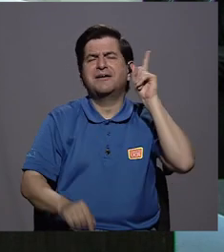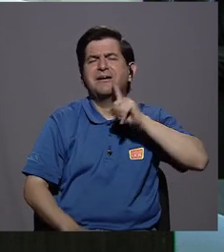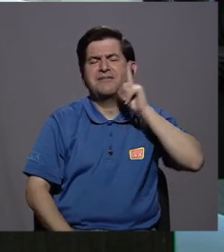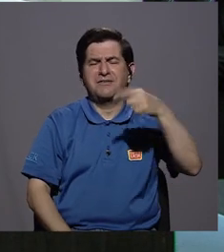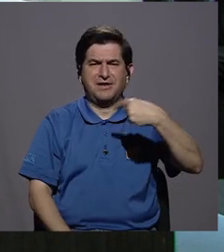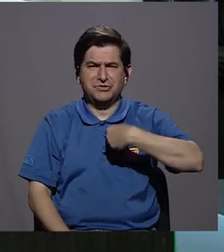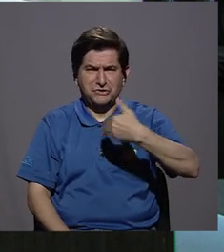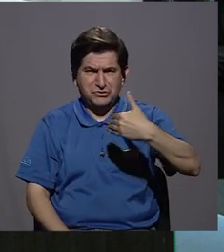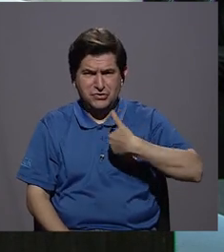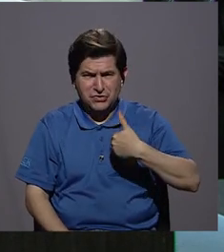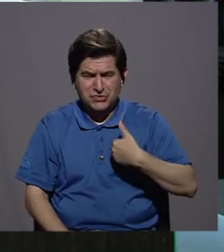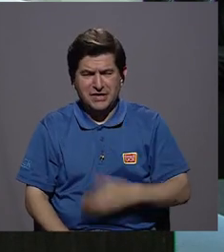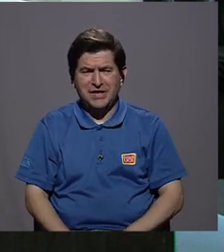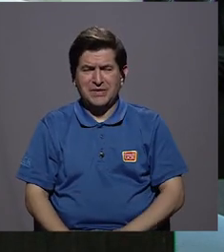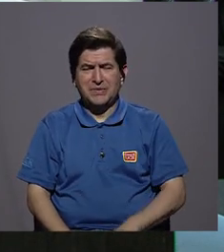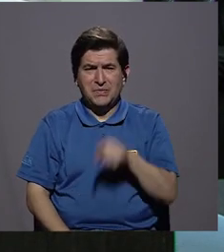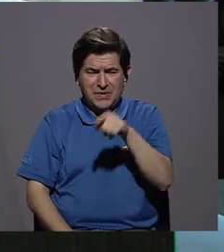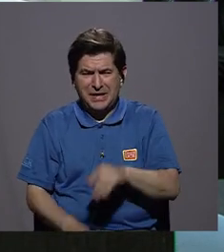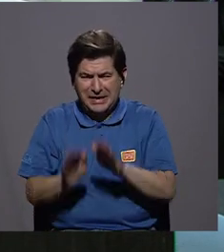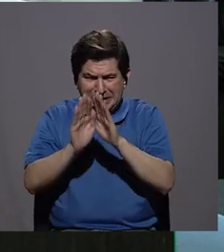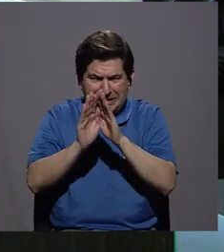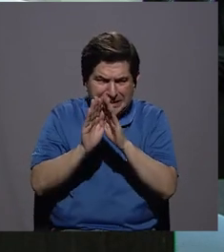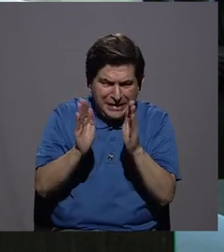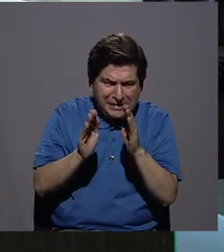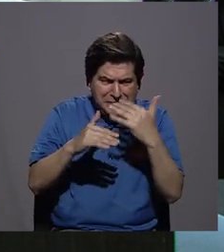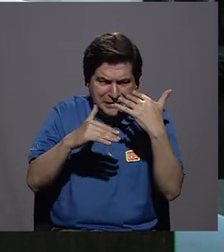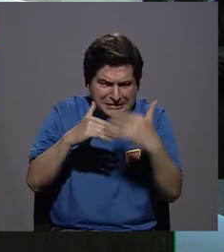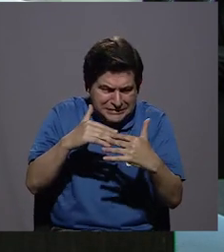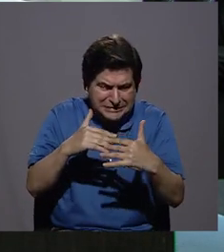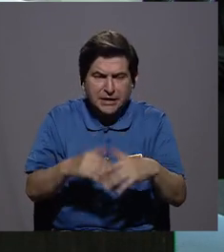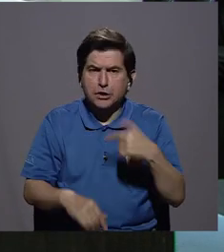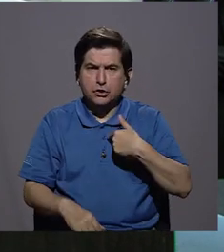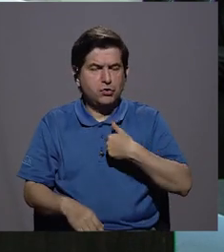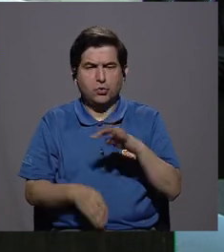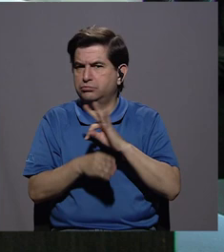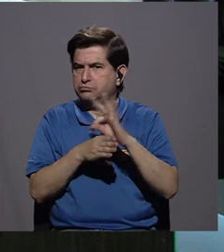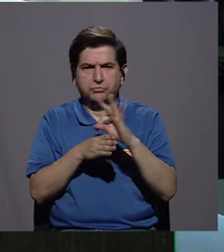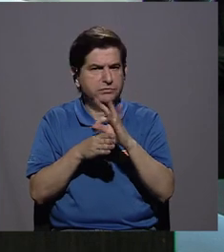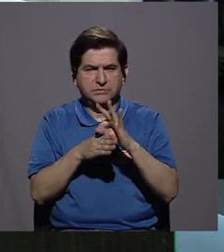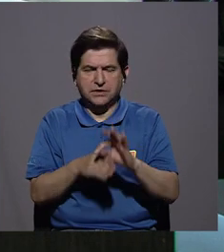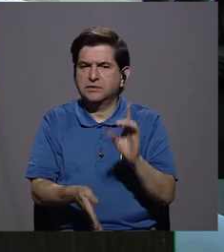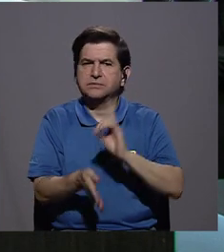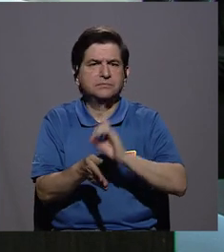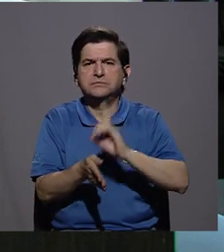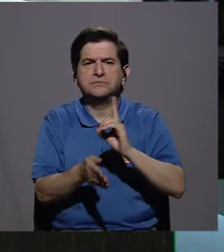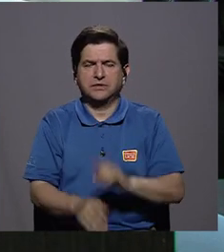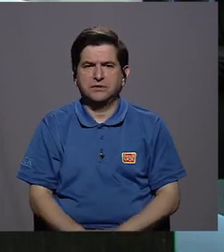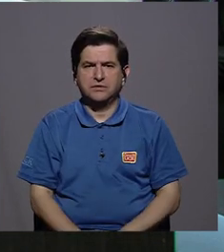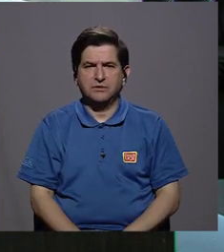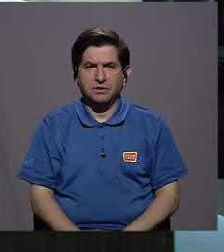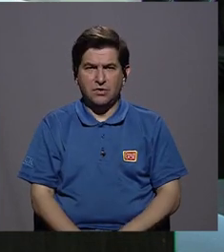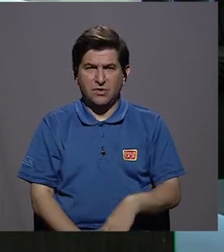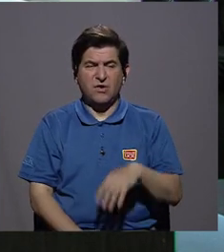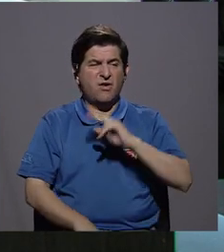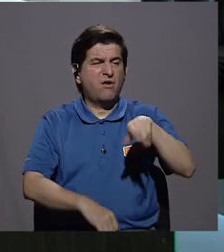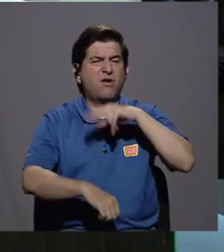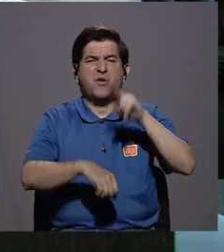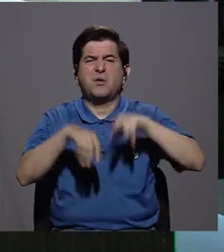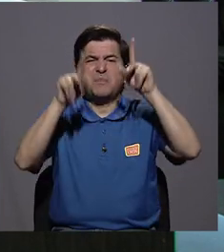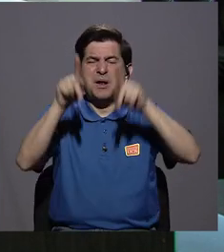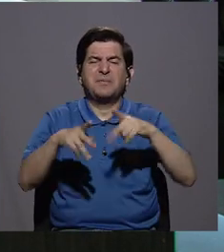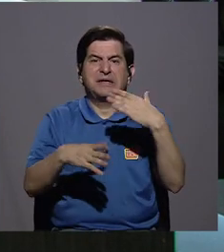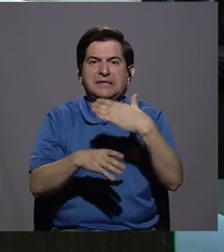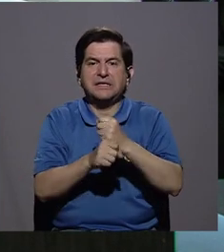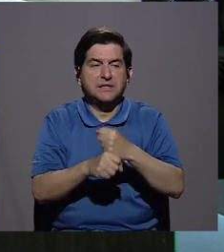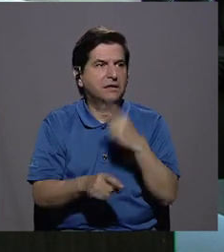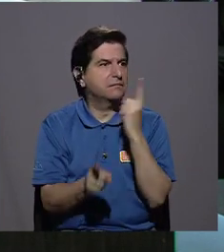O cuando yo tengo abierto y no me he tratado con el médico, ¿cómo? Más bien, ¿qué es lo que acostumbra la